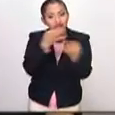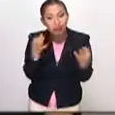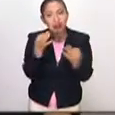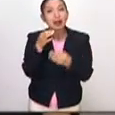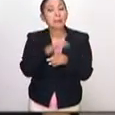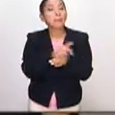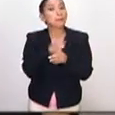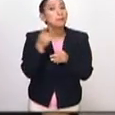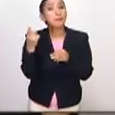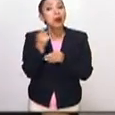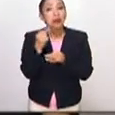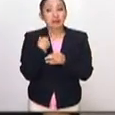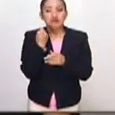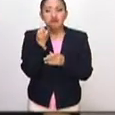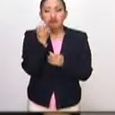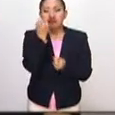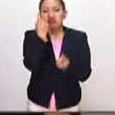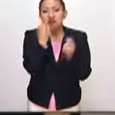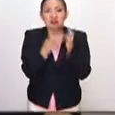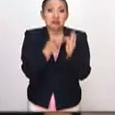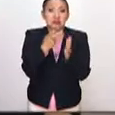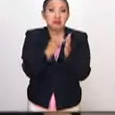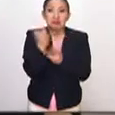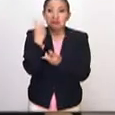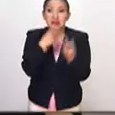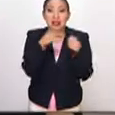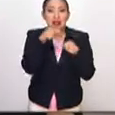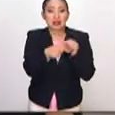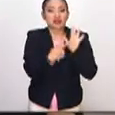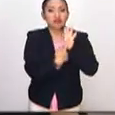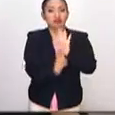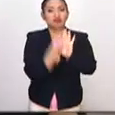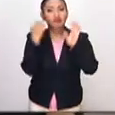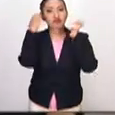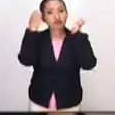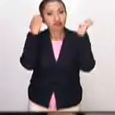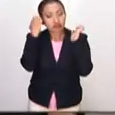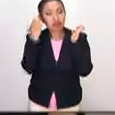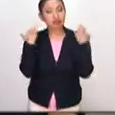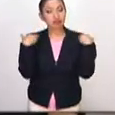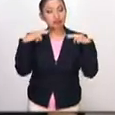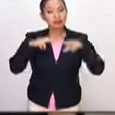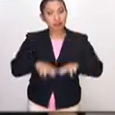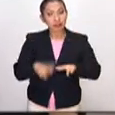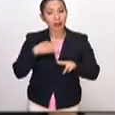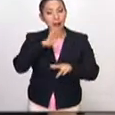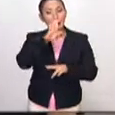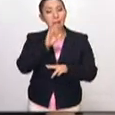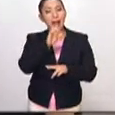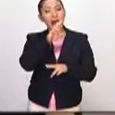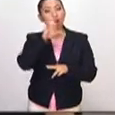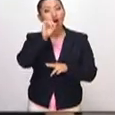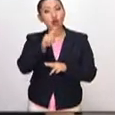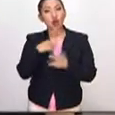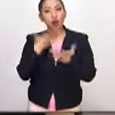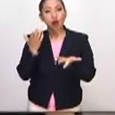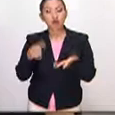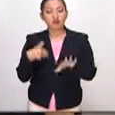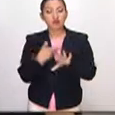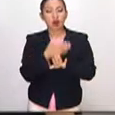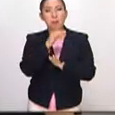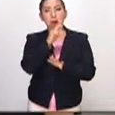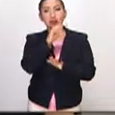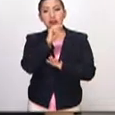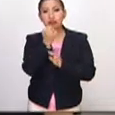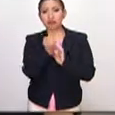porque pocas veces podemos tener una muestra de un representante del barroco protestante de tan